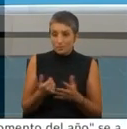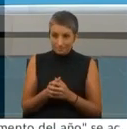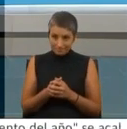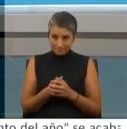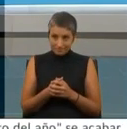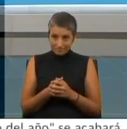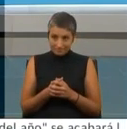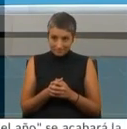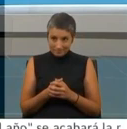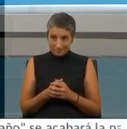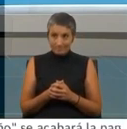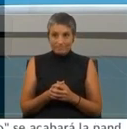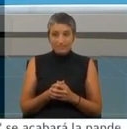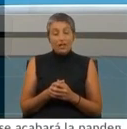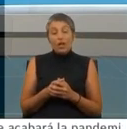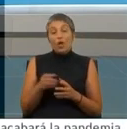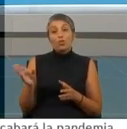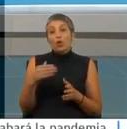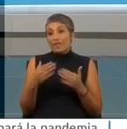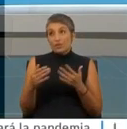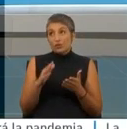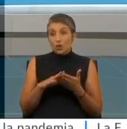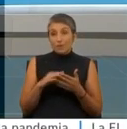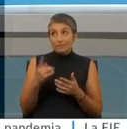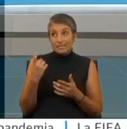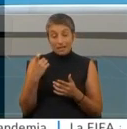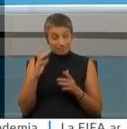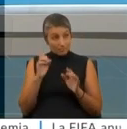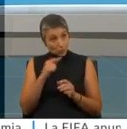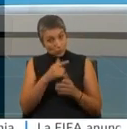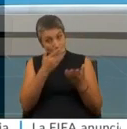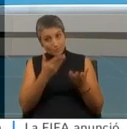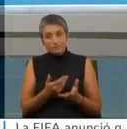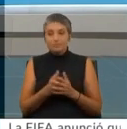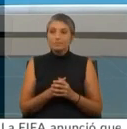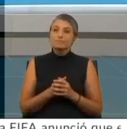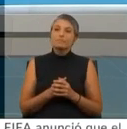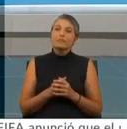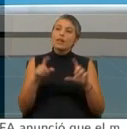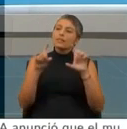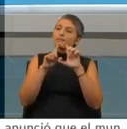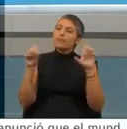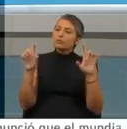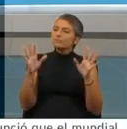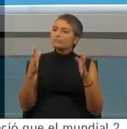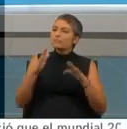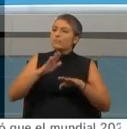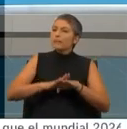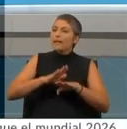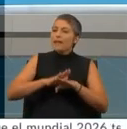nuestra salida de ayer, de su salida, porque yo no tengo nada que ver. No me metan en lío, dígame. Ahora, ¿el título es Los Penales?